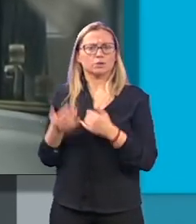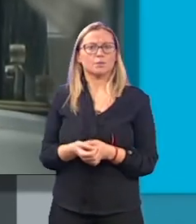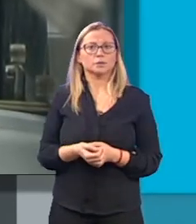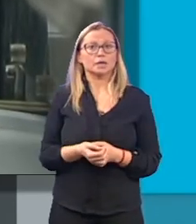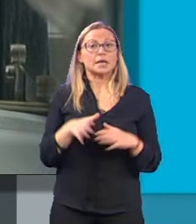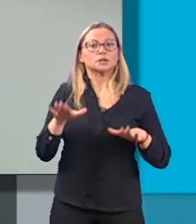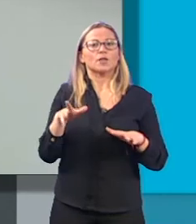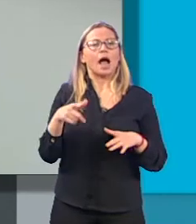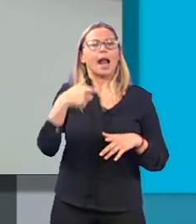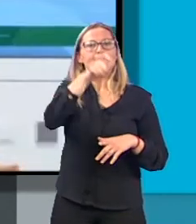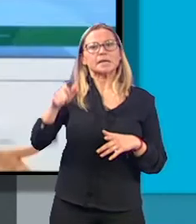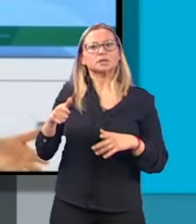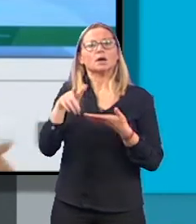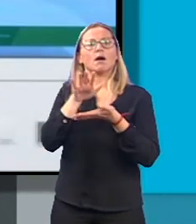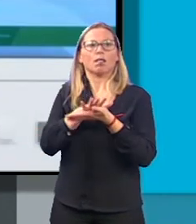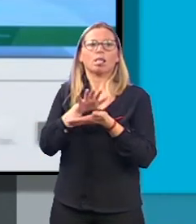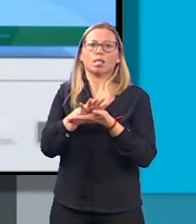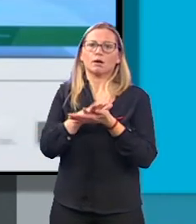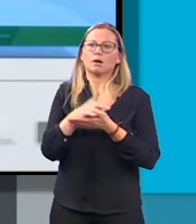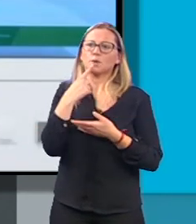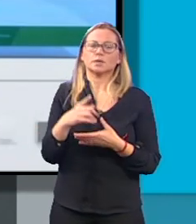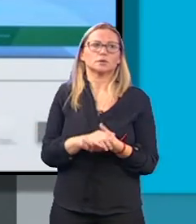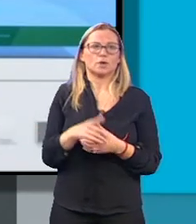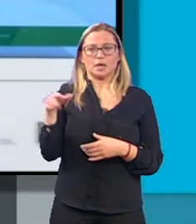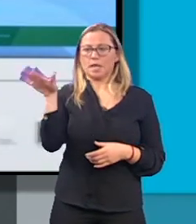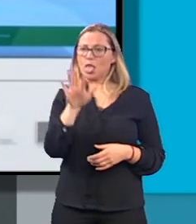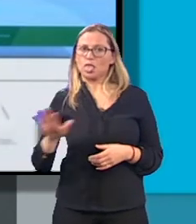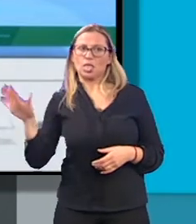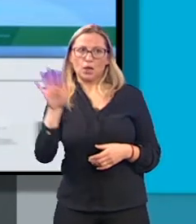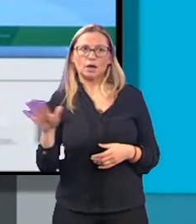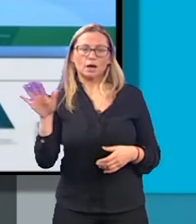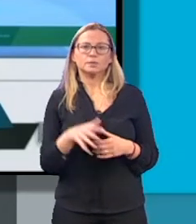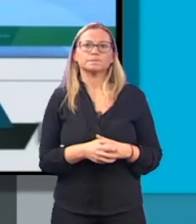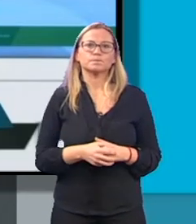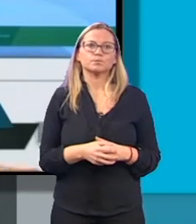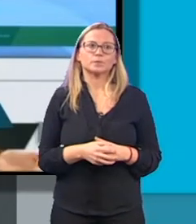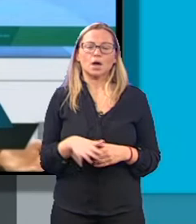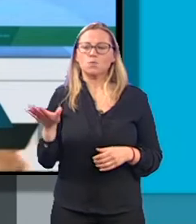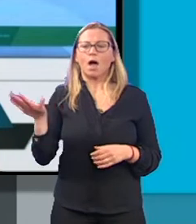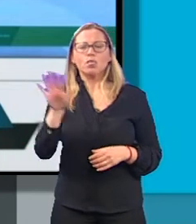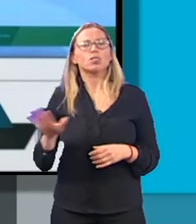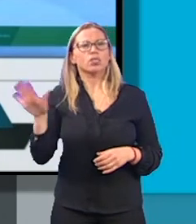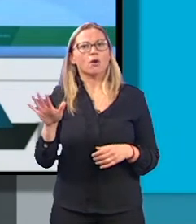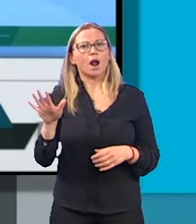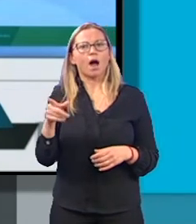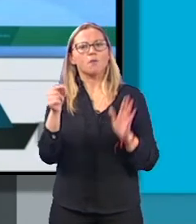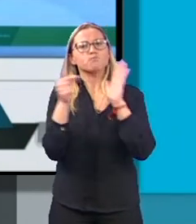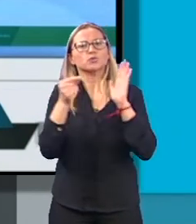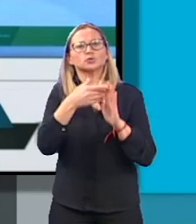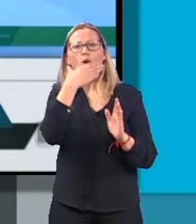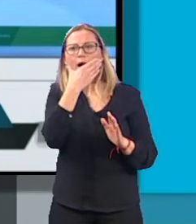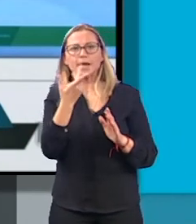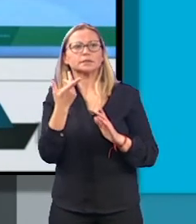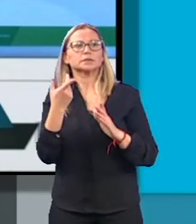traslada calma a los ciudadanos. Sabemos que toda esa zona de Andalucía Oriental es una zona caliente del punto de vista